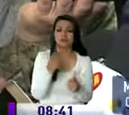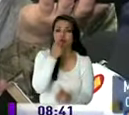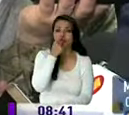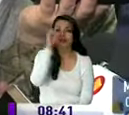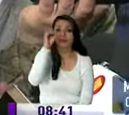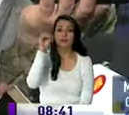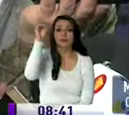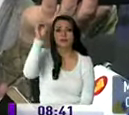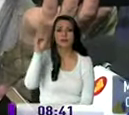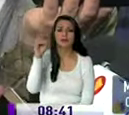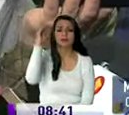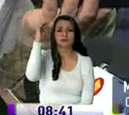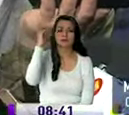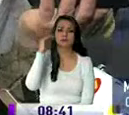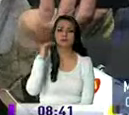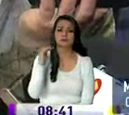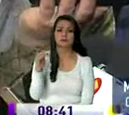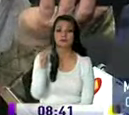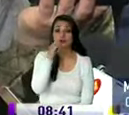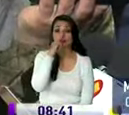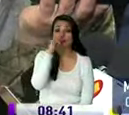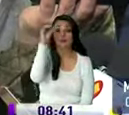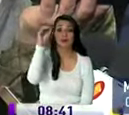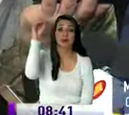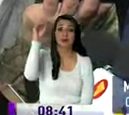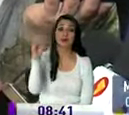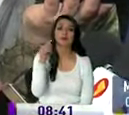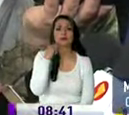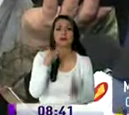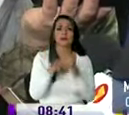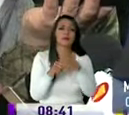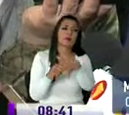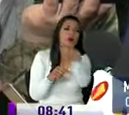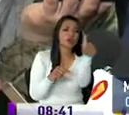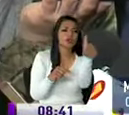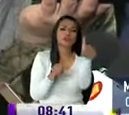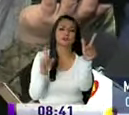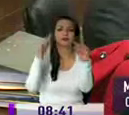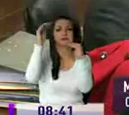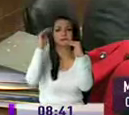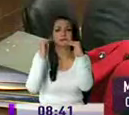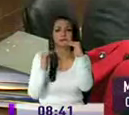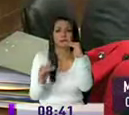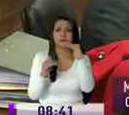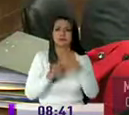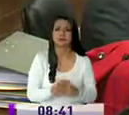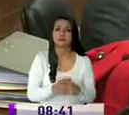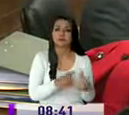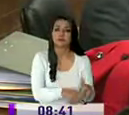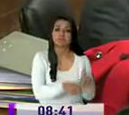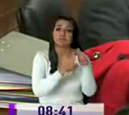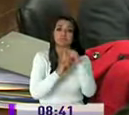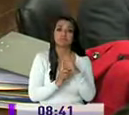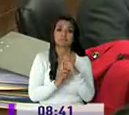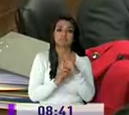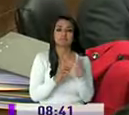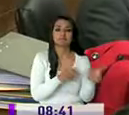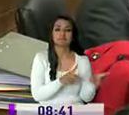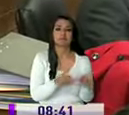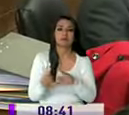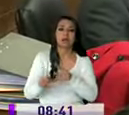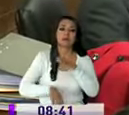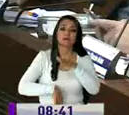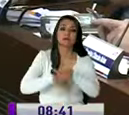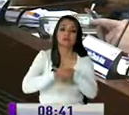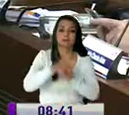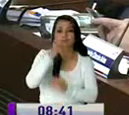muy inferior al interés que podemos conseguir dentro de Quito crédito que estaría dentro del margen del límite de